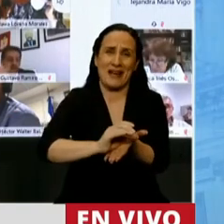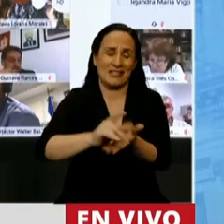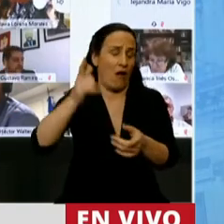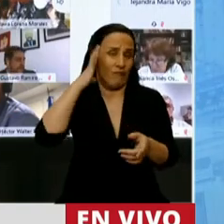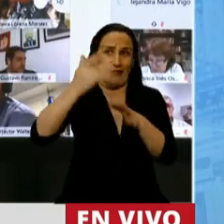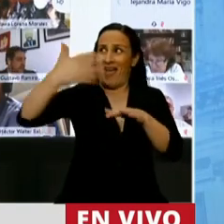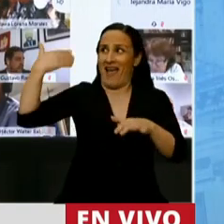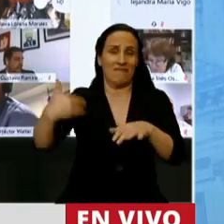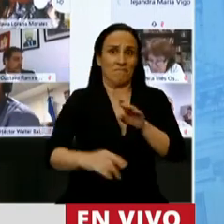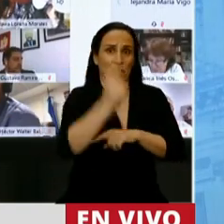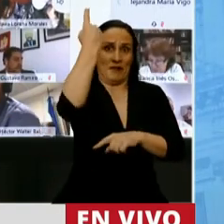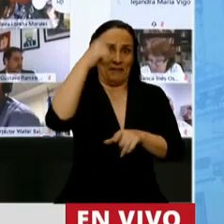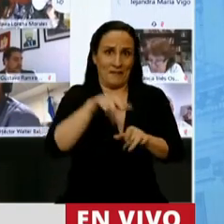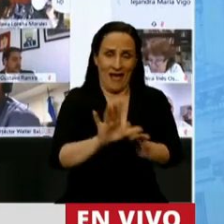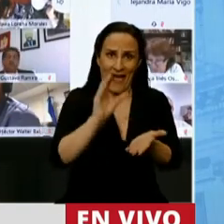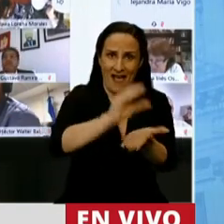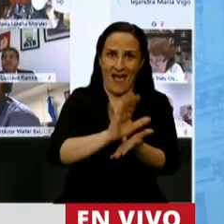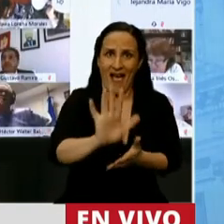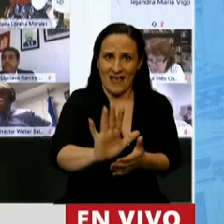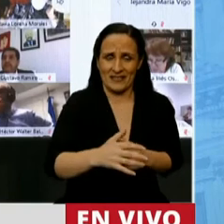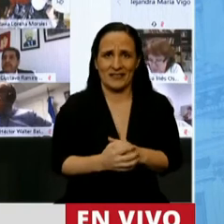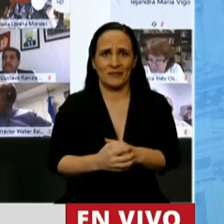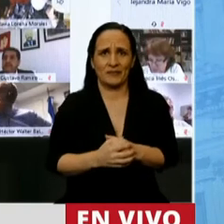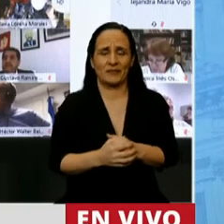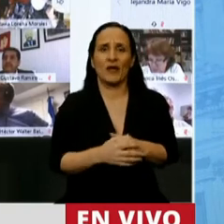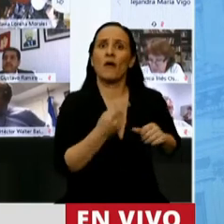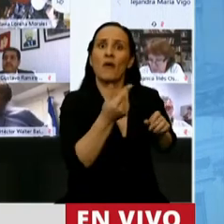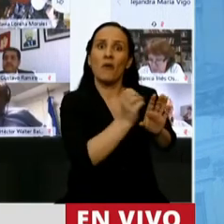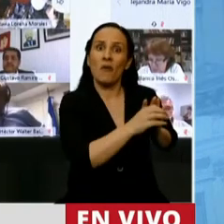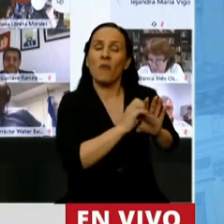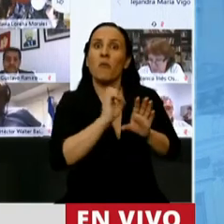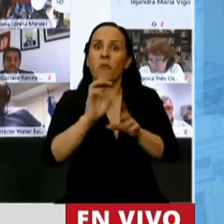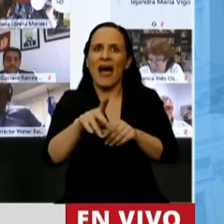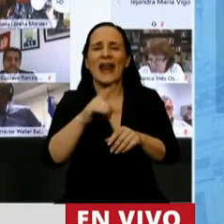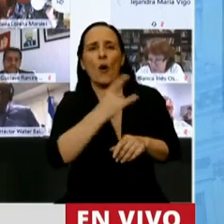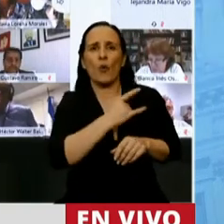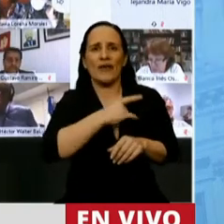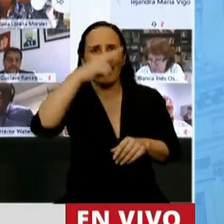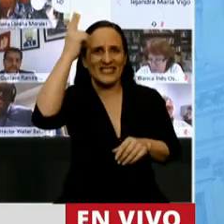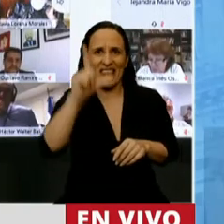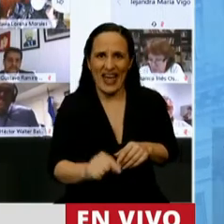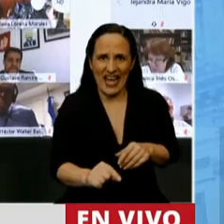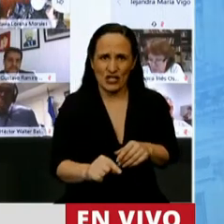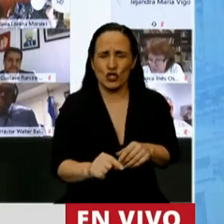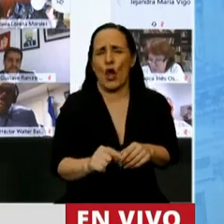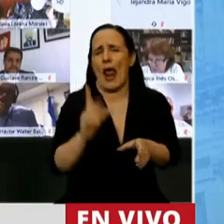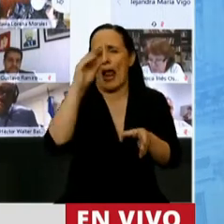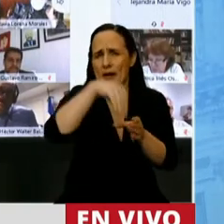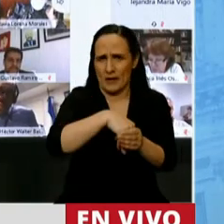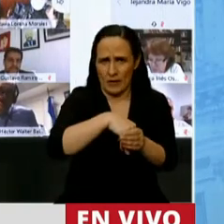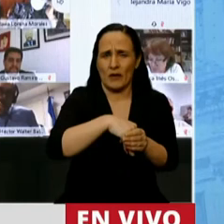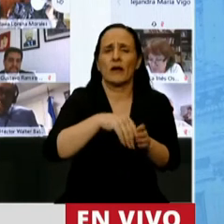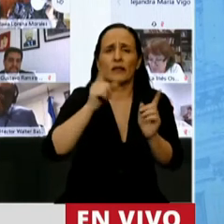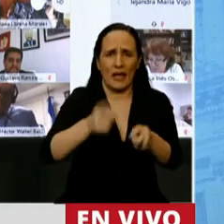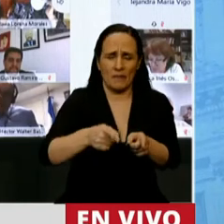precedentes. Conseguimos un refuerzo de los fondos para las universidades nacionales, dentro de cuales está la Universidad